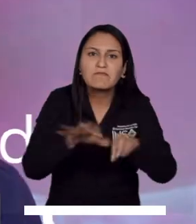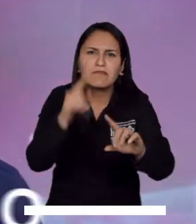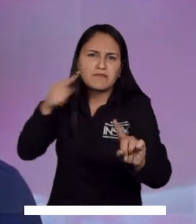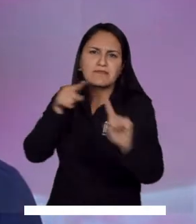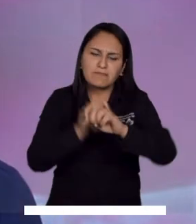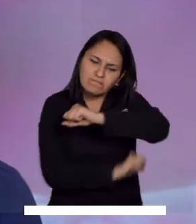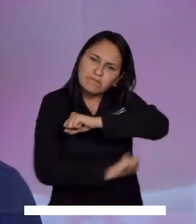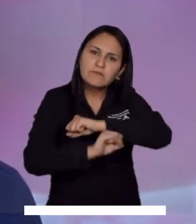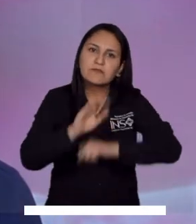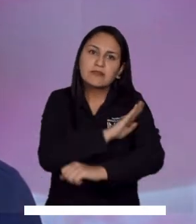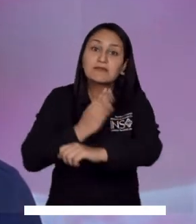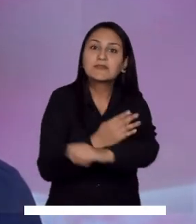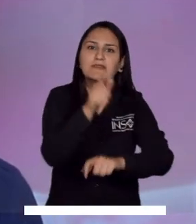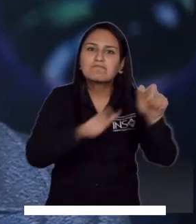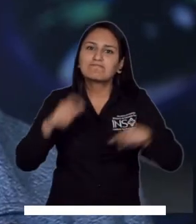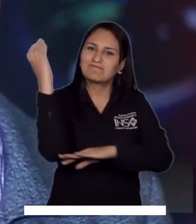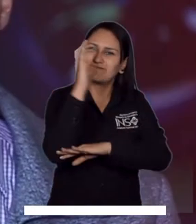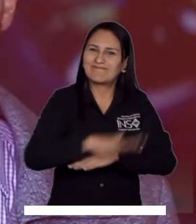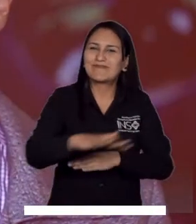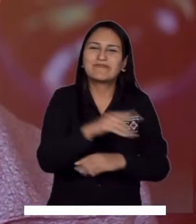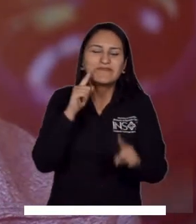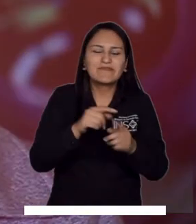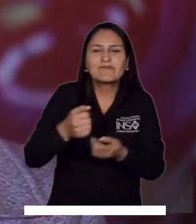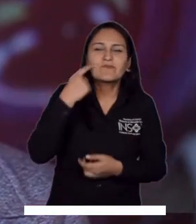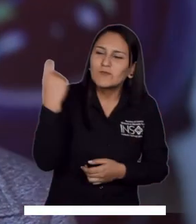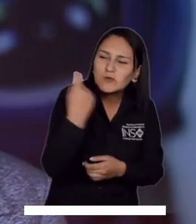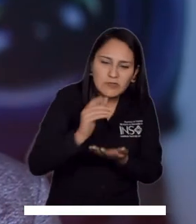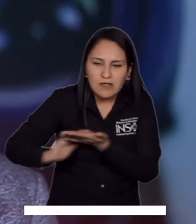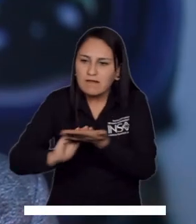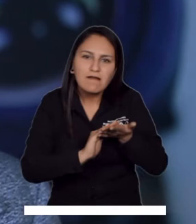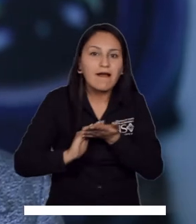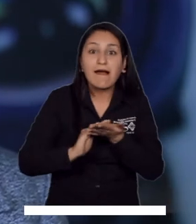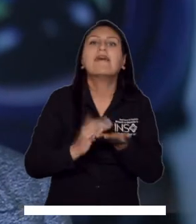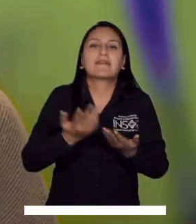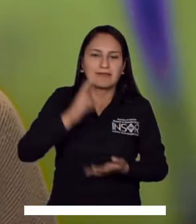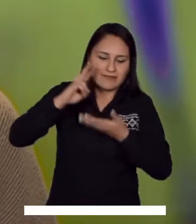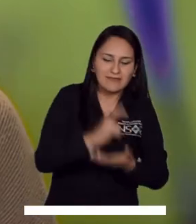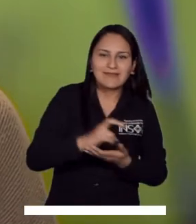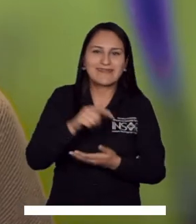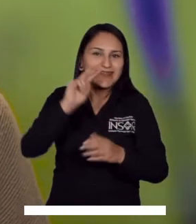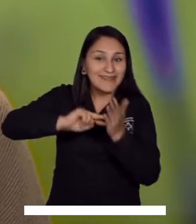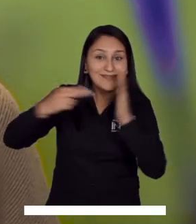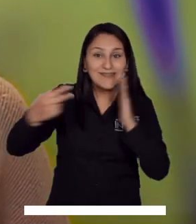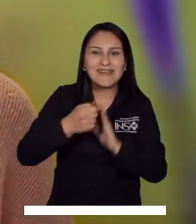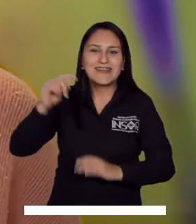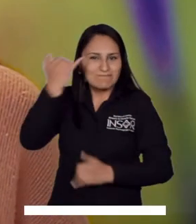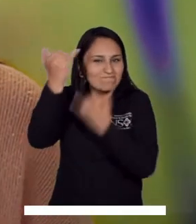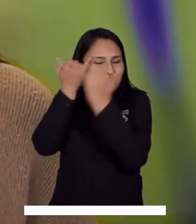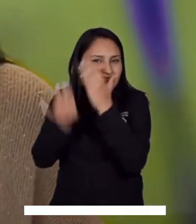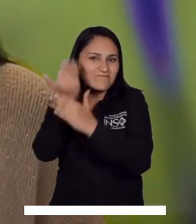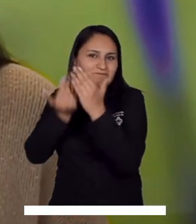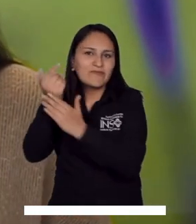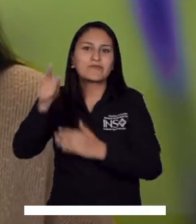Esta convocatoria es una apuesta al fortalecimiento de las capacidades de los colombianos para trabajar en la búsqueda de soluciones a